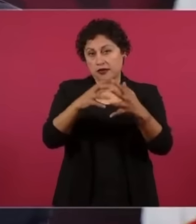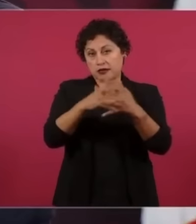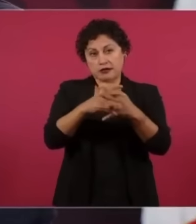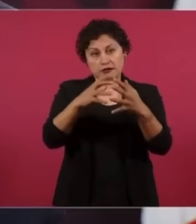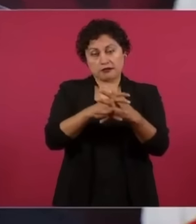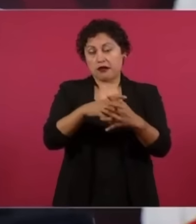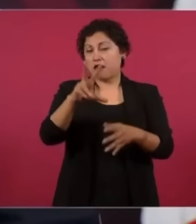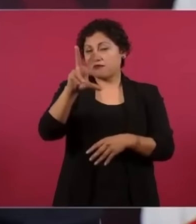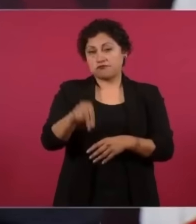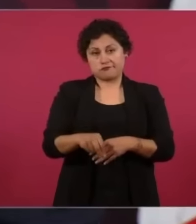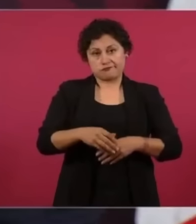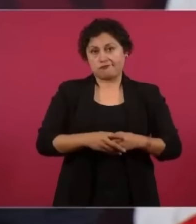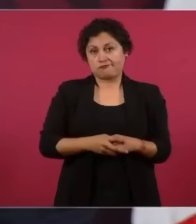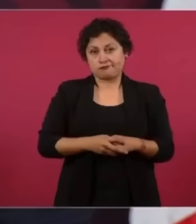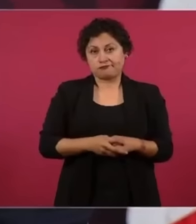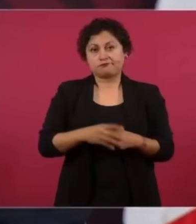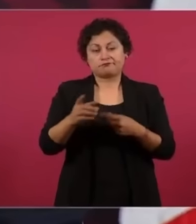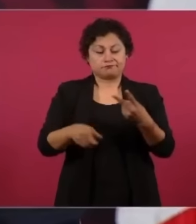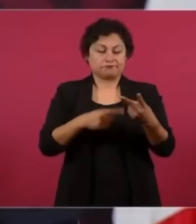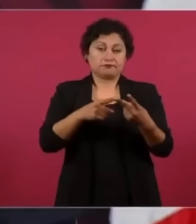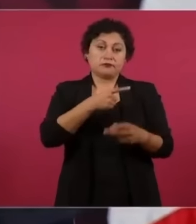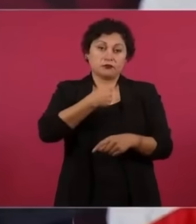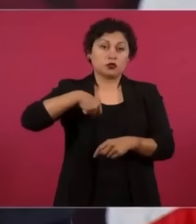de la paz.